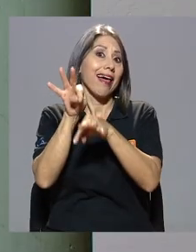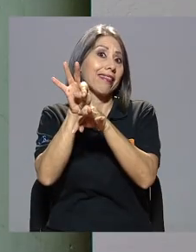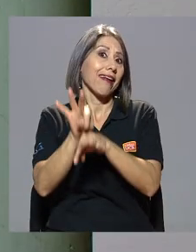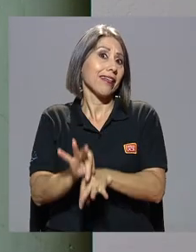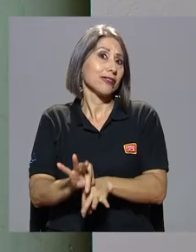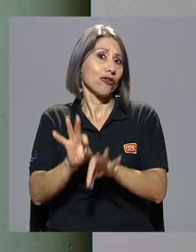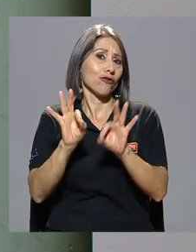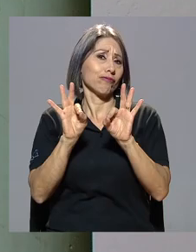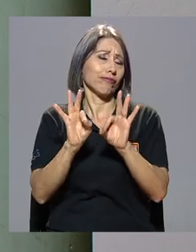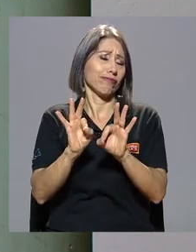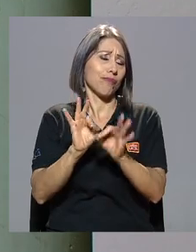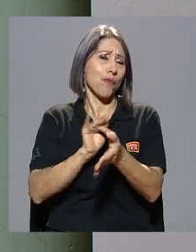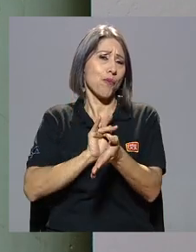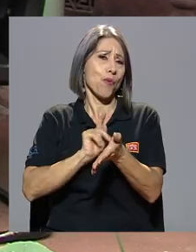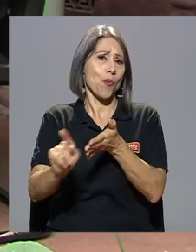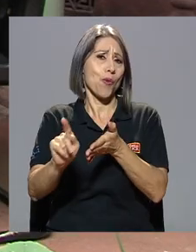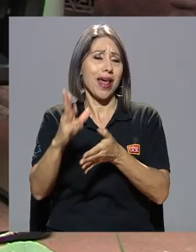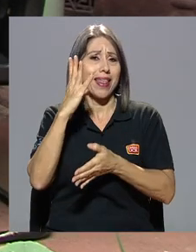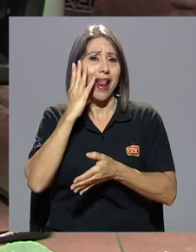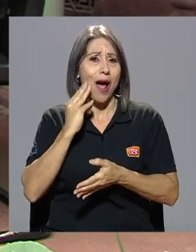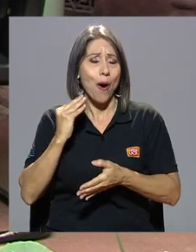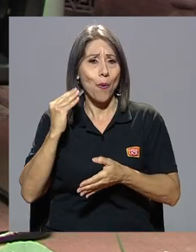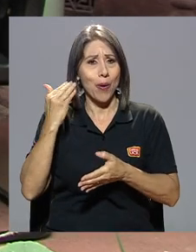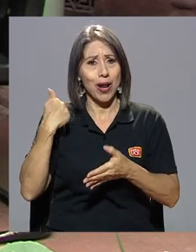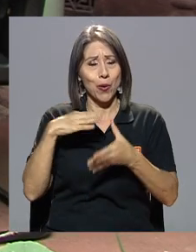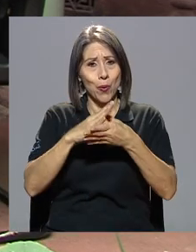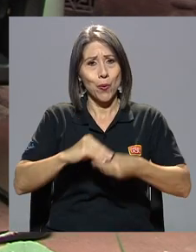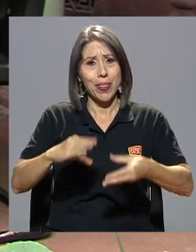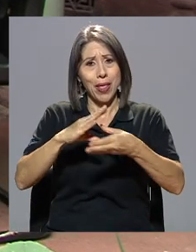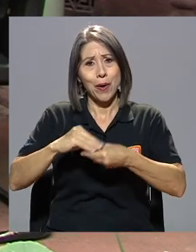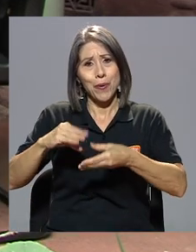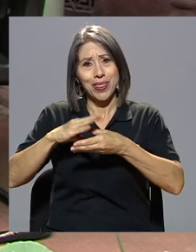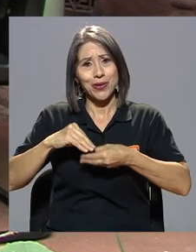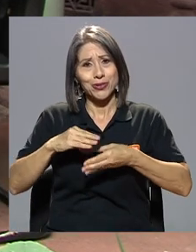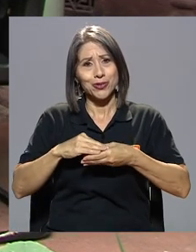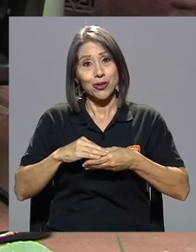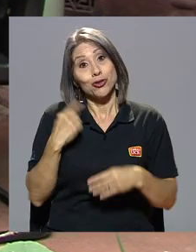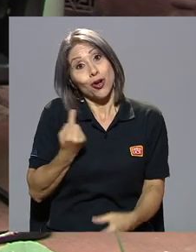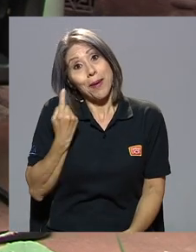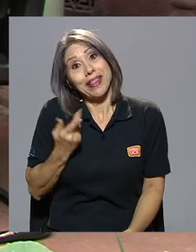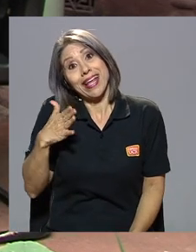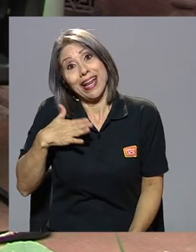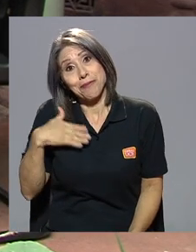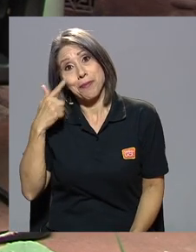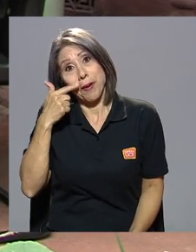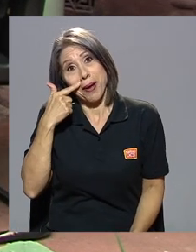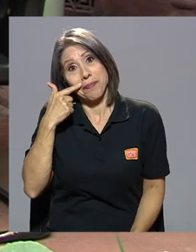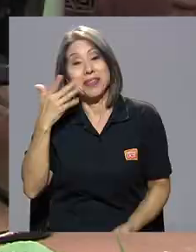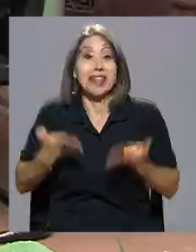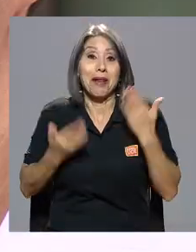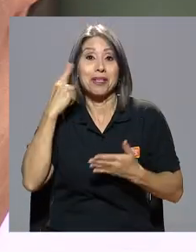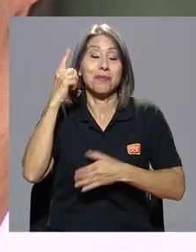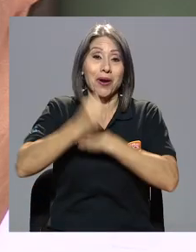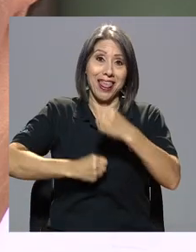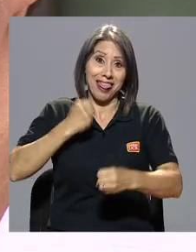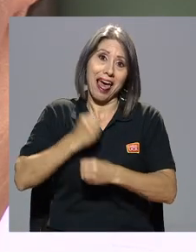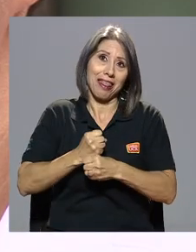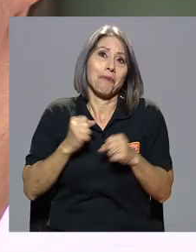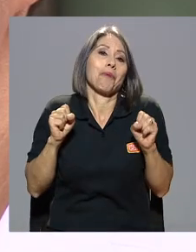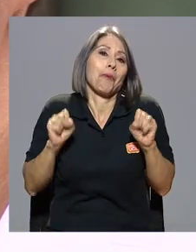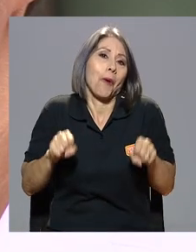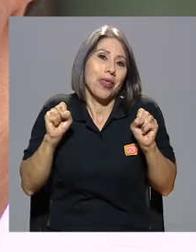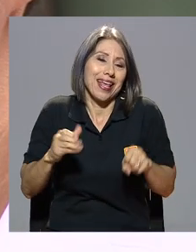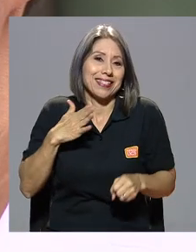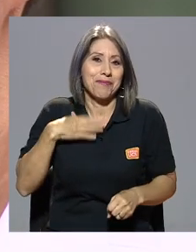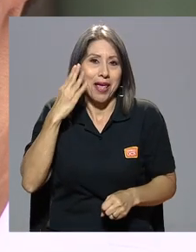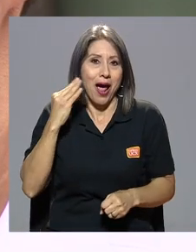más pura del abuelo cuentacuentos. Solo que era mi papá. Quizá por edad podría haber sido abuelo porque yo nací